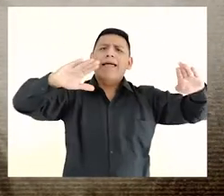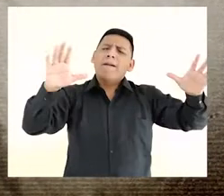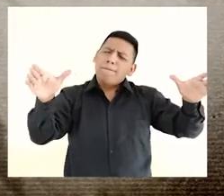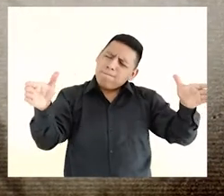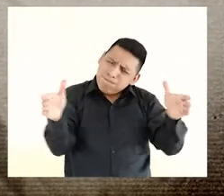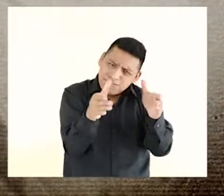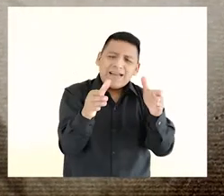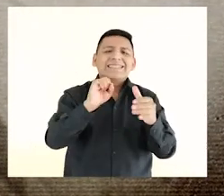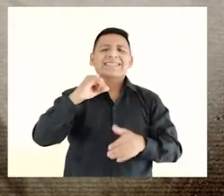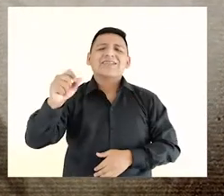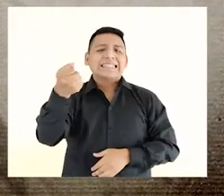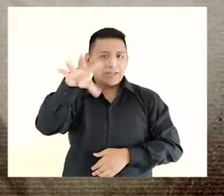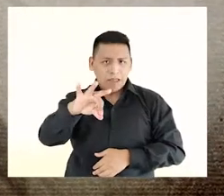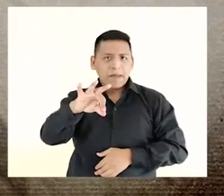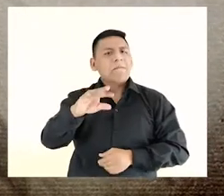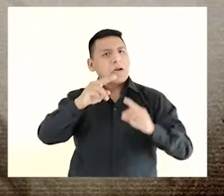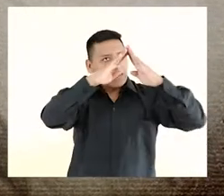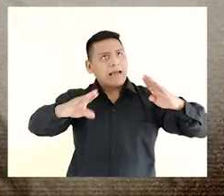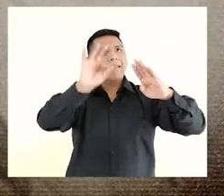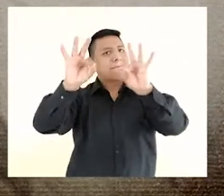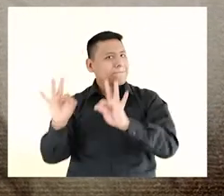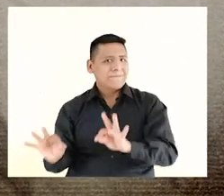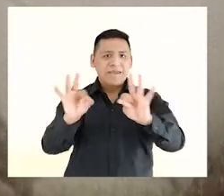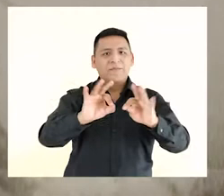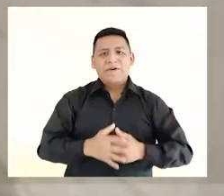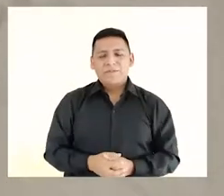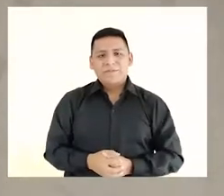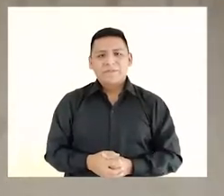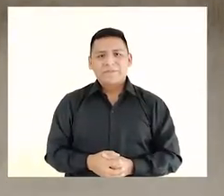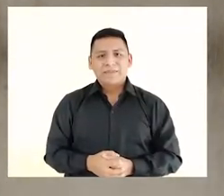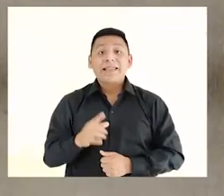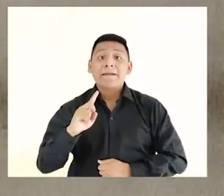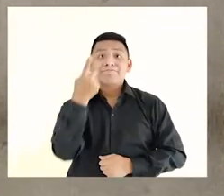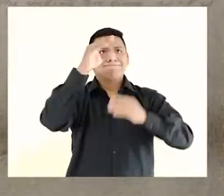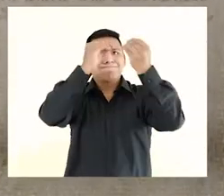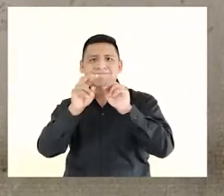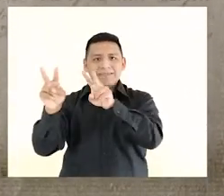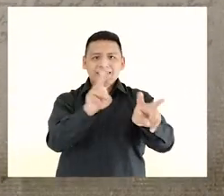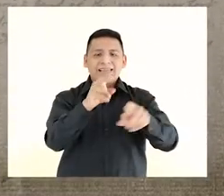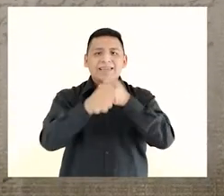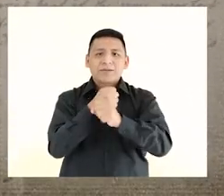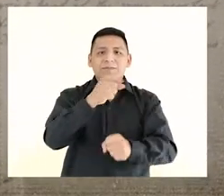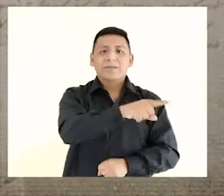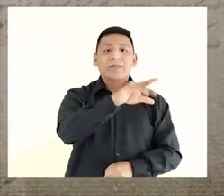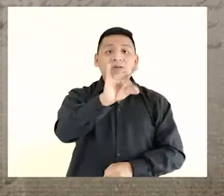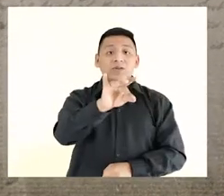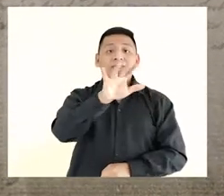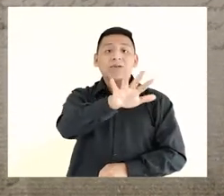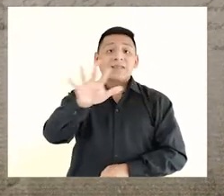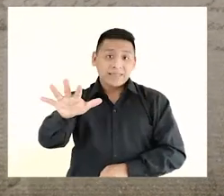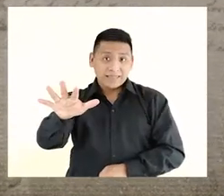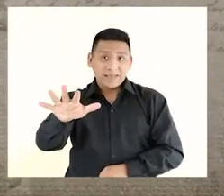llegó bastante disminuido al siglo XIX, pero era básicamente el mismo palacio. La primera refacción visible llegó en